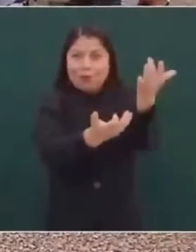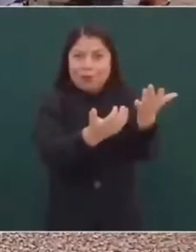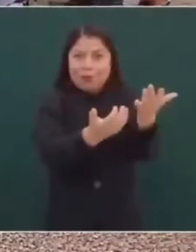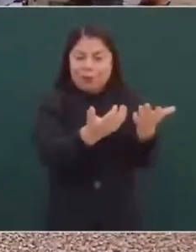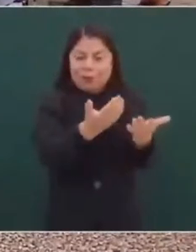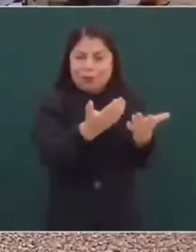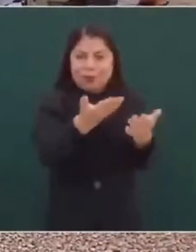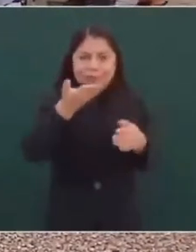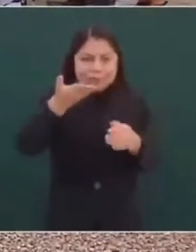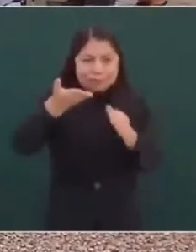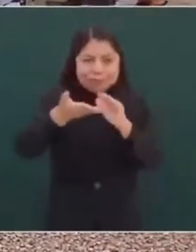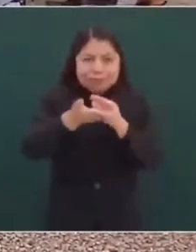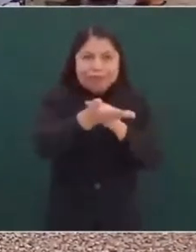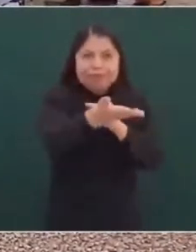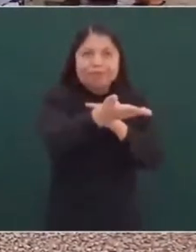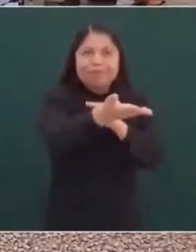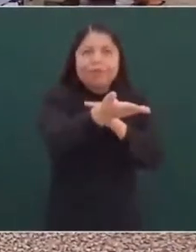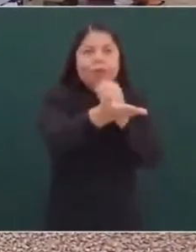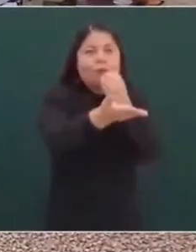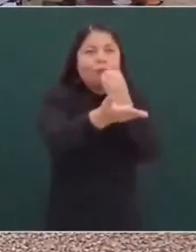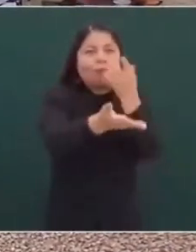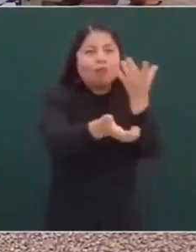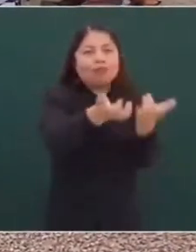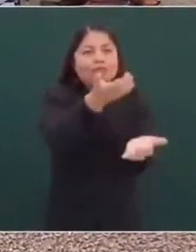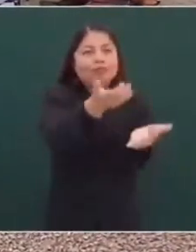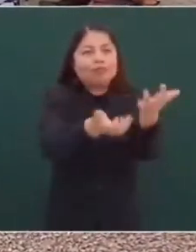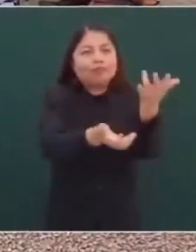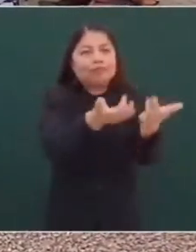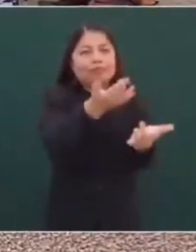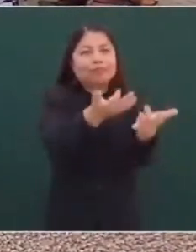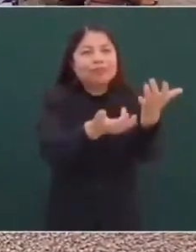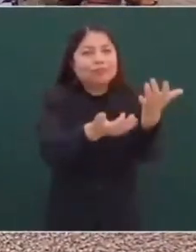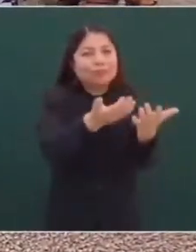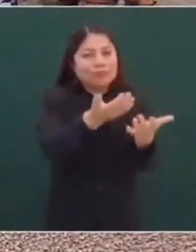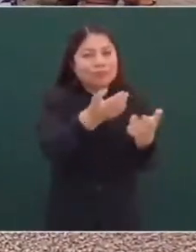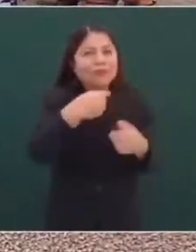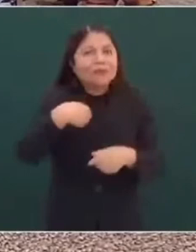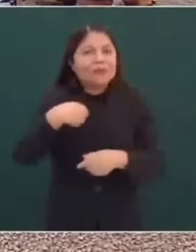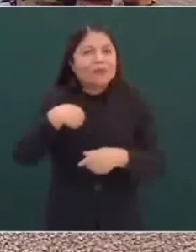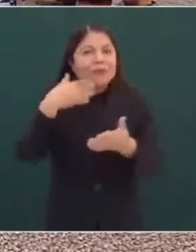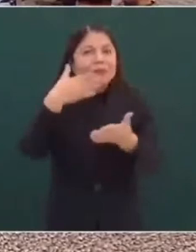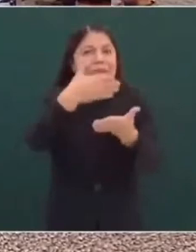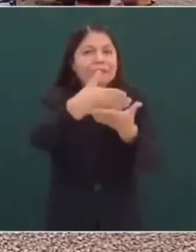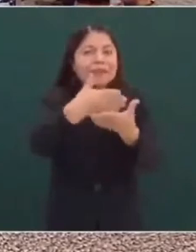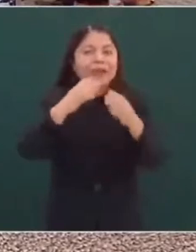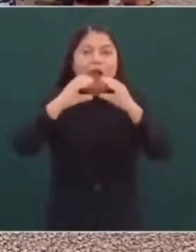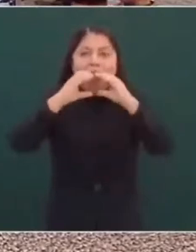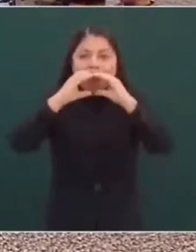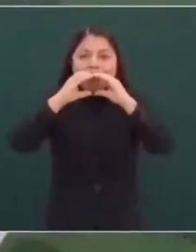Y fuimos ahí y nos encontramos unas tortas de lechón